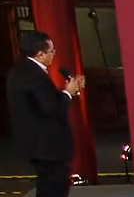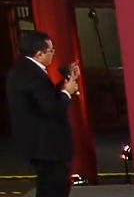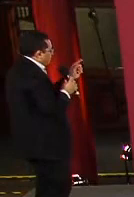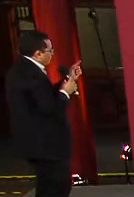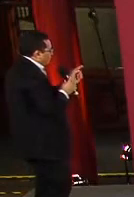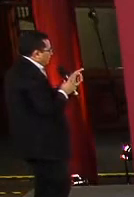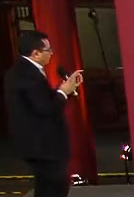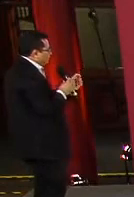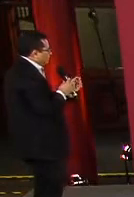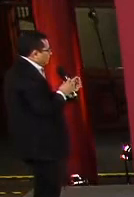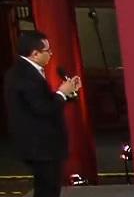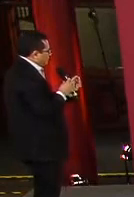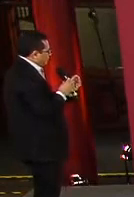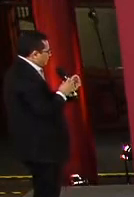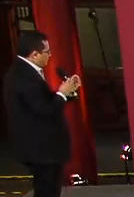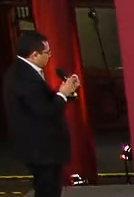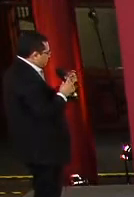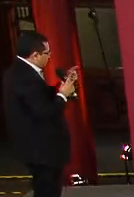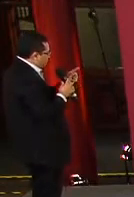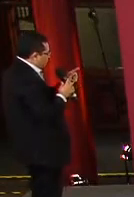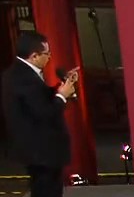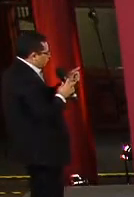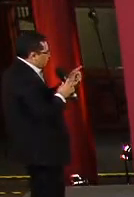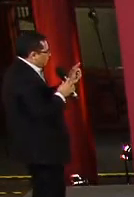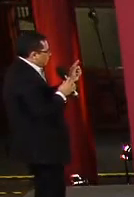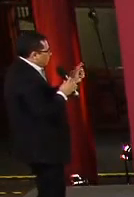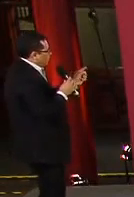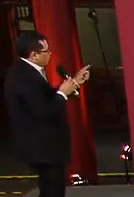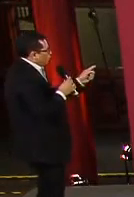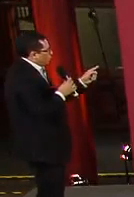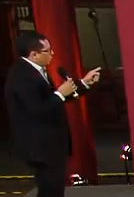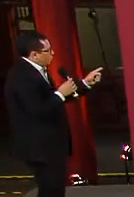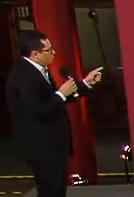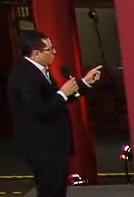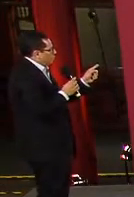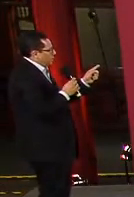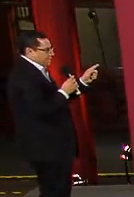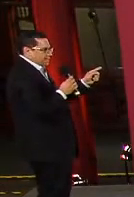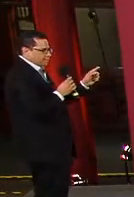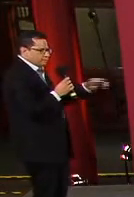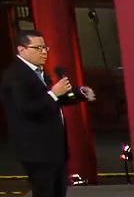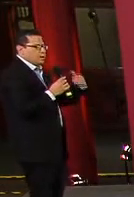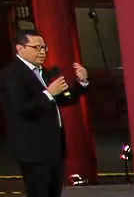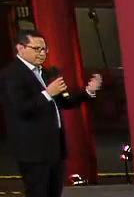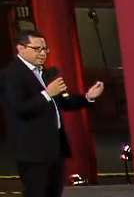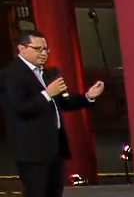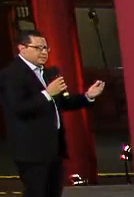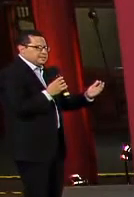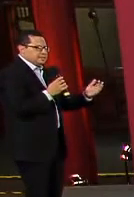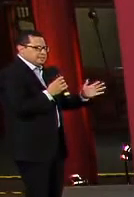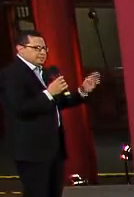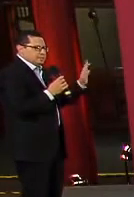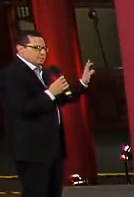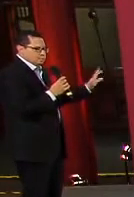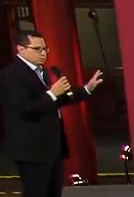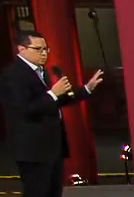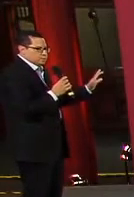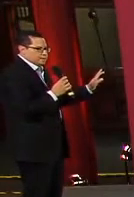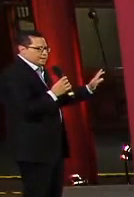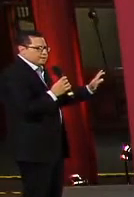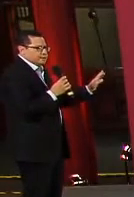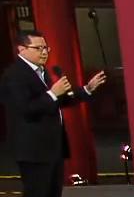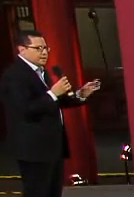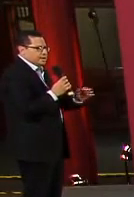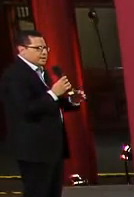vamos a ver nuestra distribución por grupo de edad, pero además también podemos